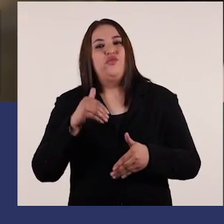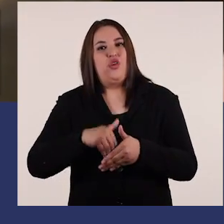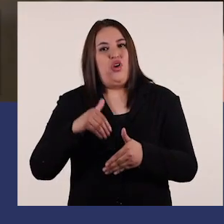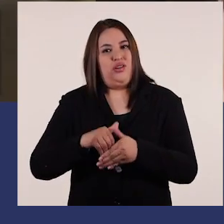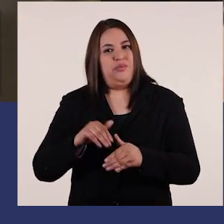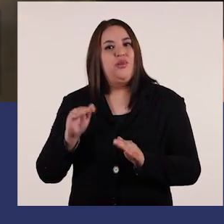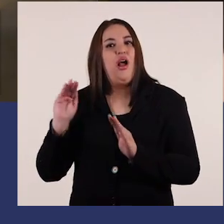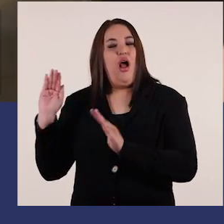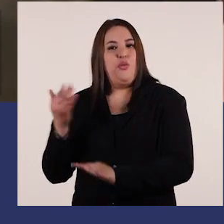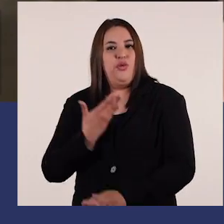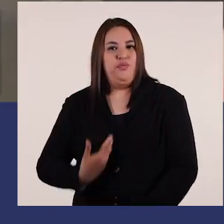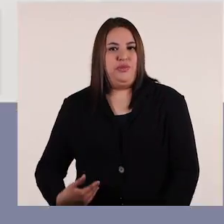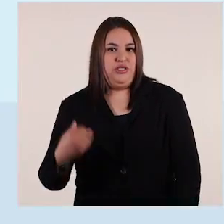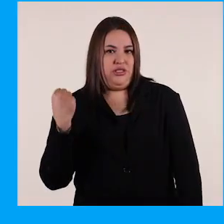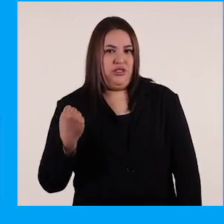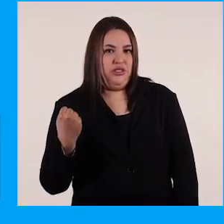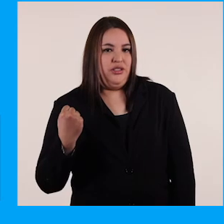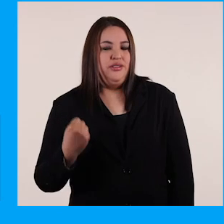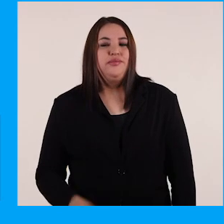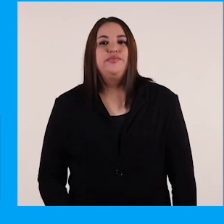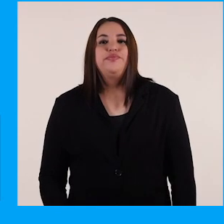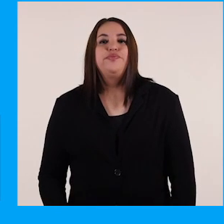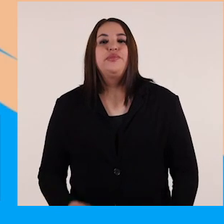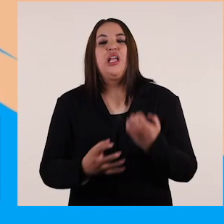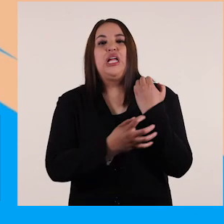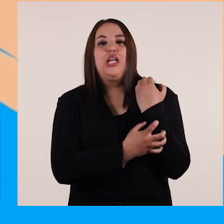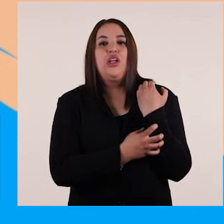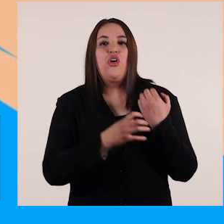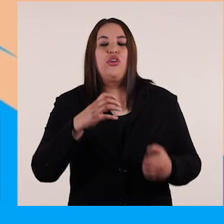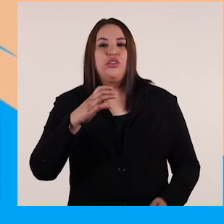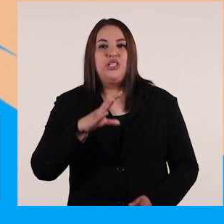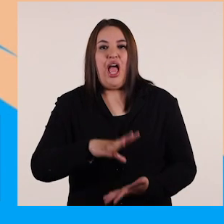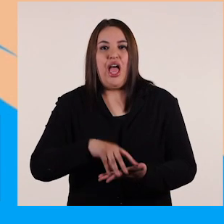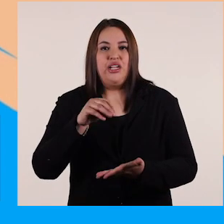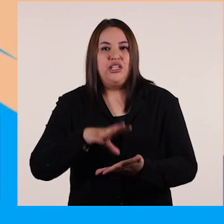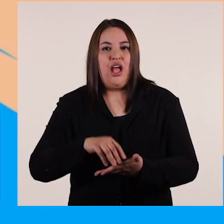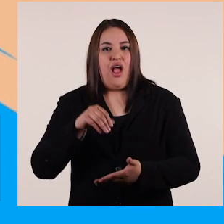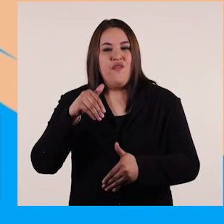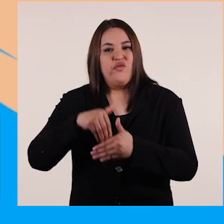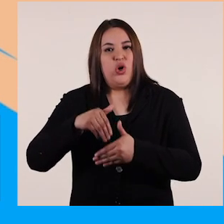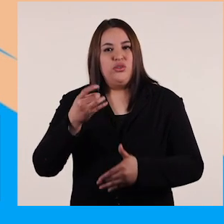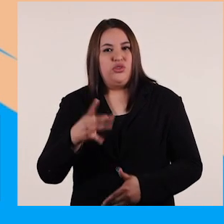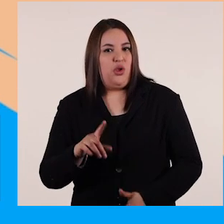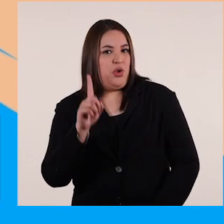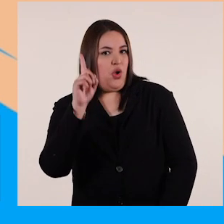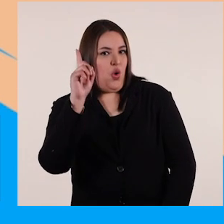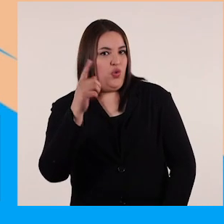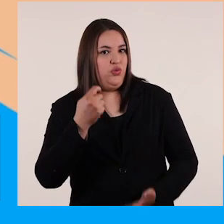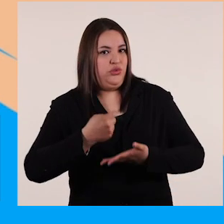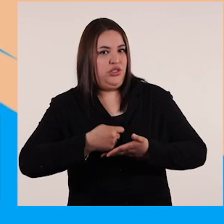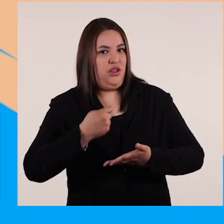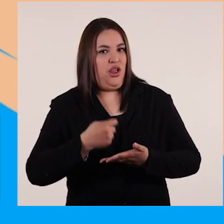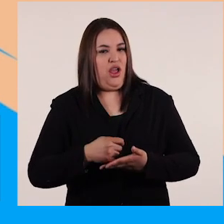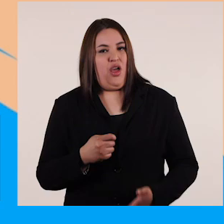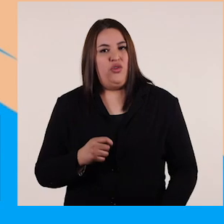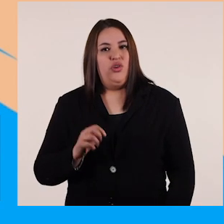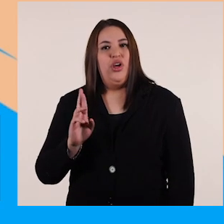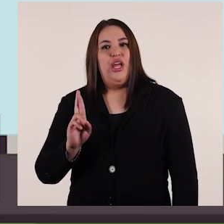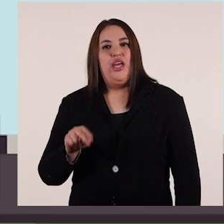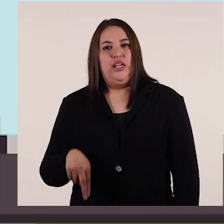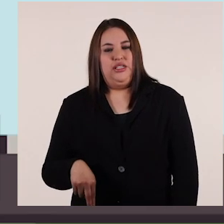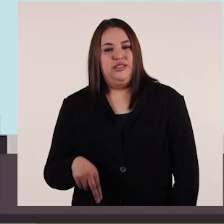y apoyemos a Sebastián Piñera. En la región de Arica, vota solamente por una o un candidato al Senado de RN.